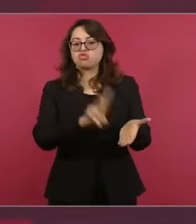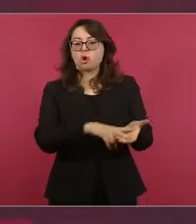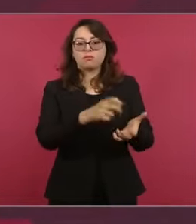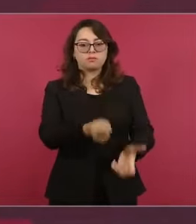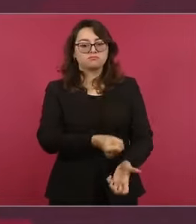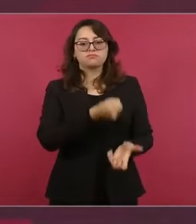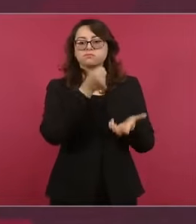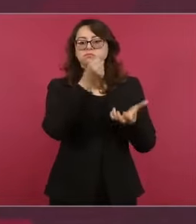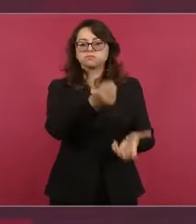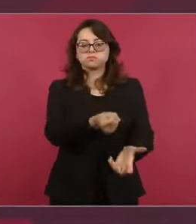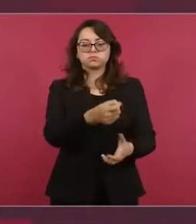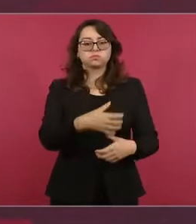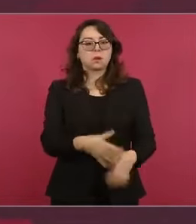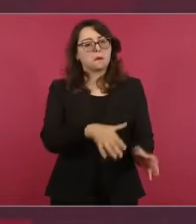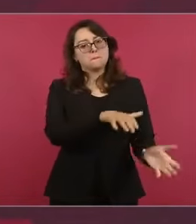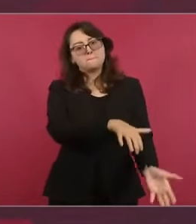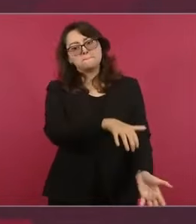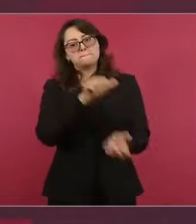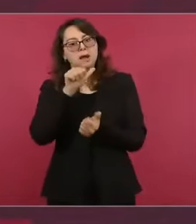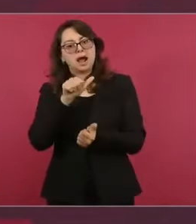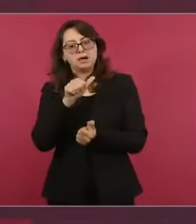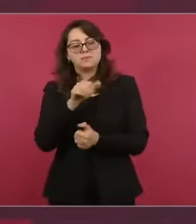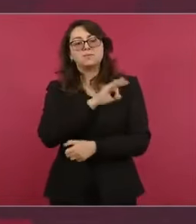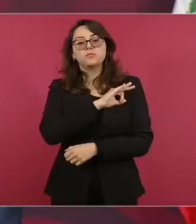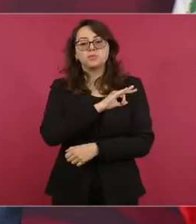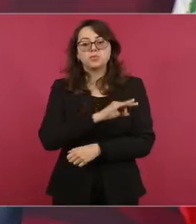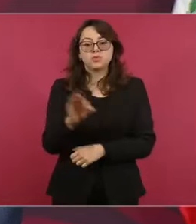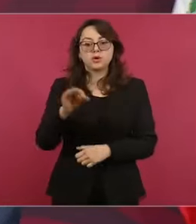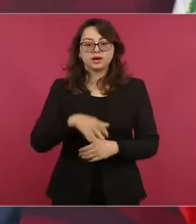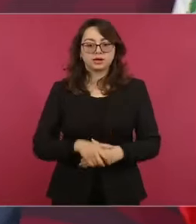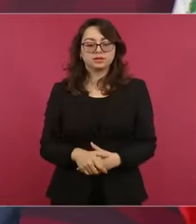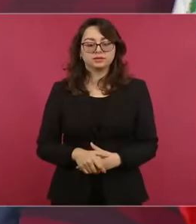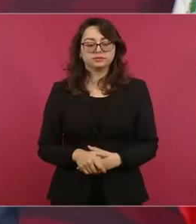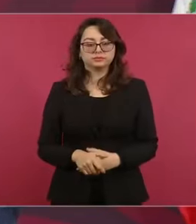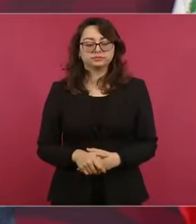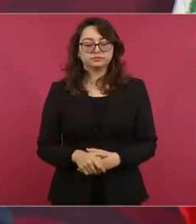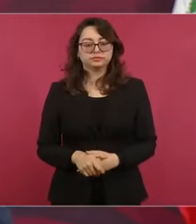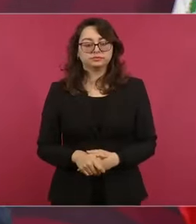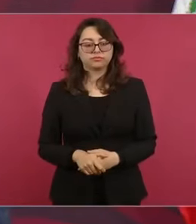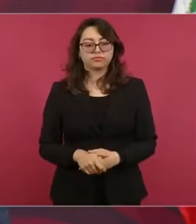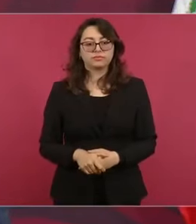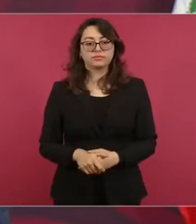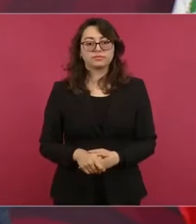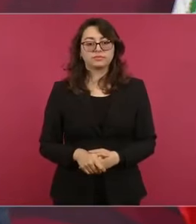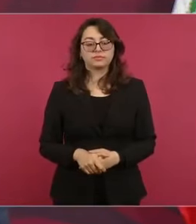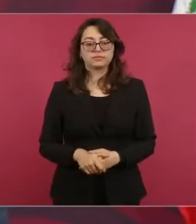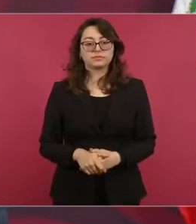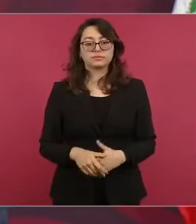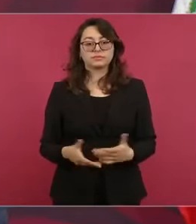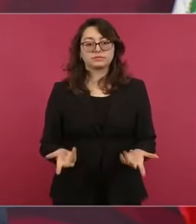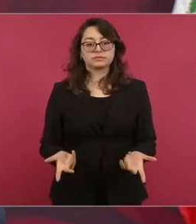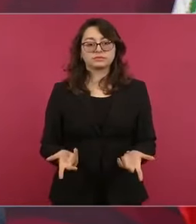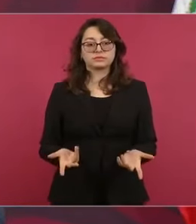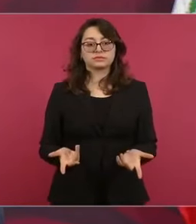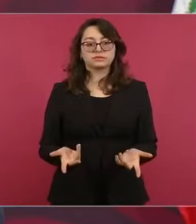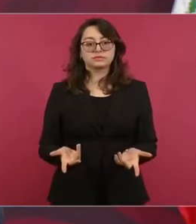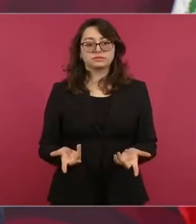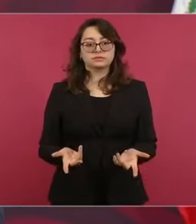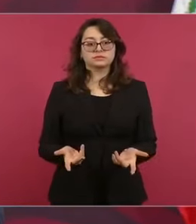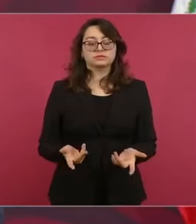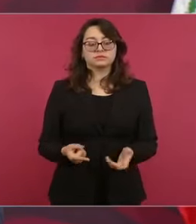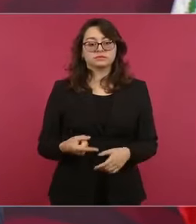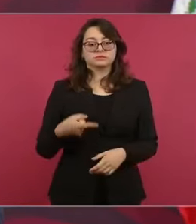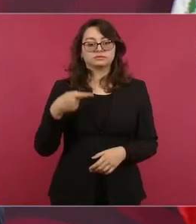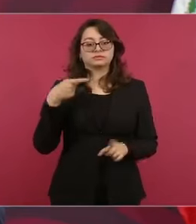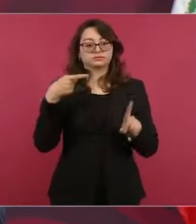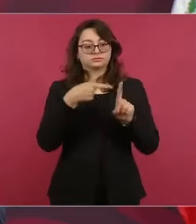Cuando estuvieron en Banobra, bueno, cuando llegó Calderón a Banobra lo primero que hizo fue prestarse dinero, sí,